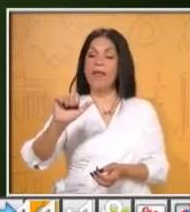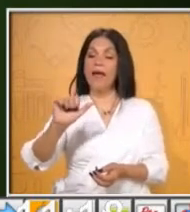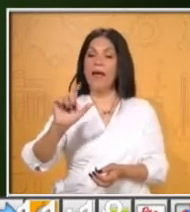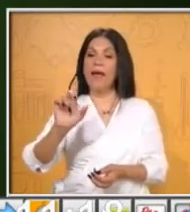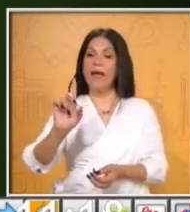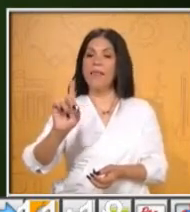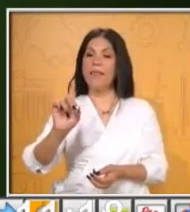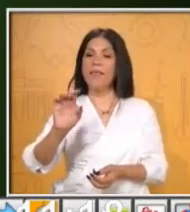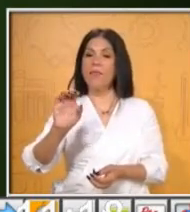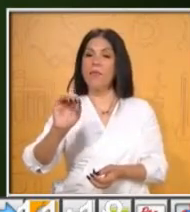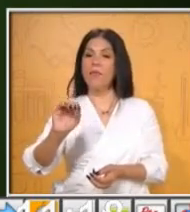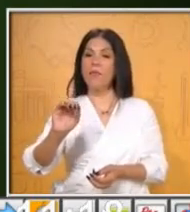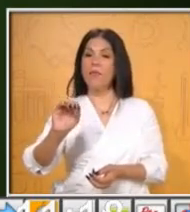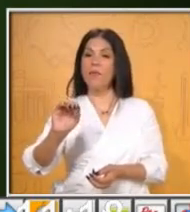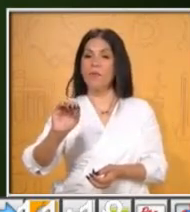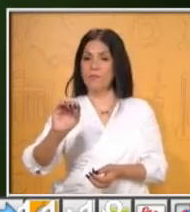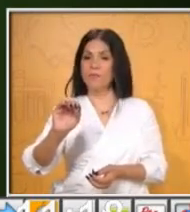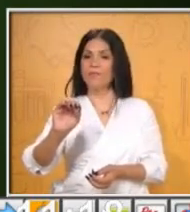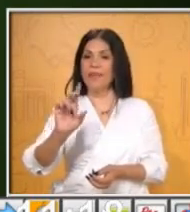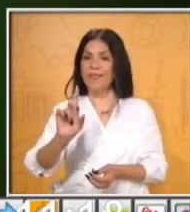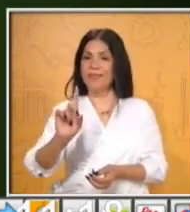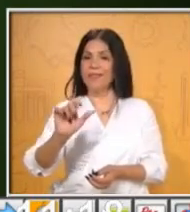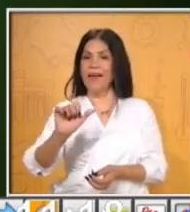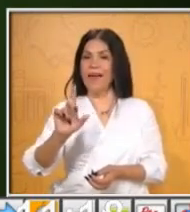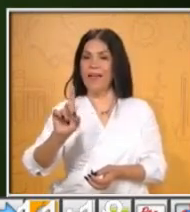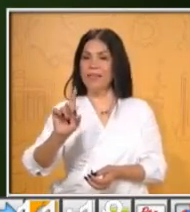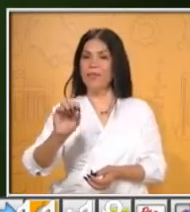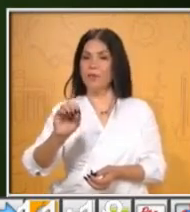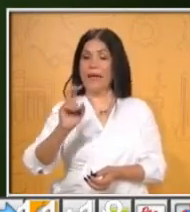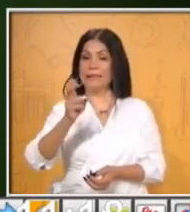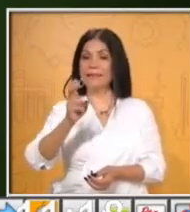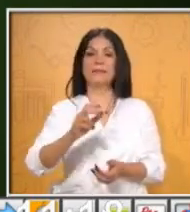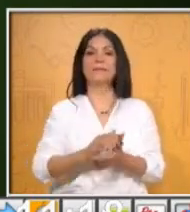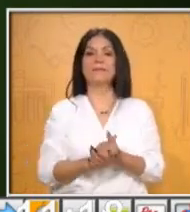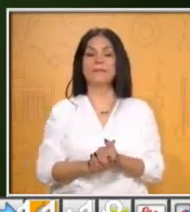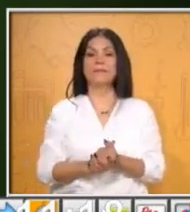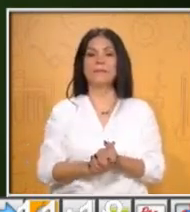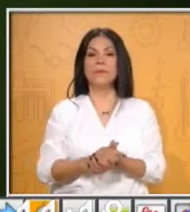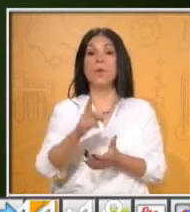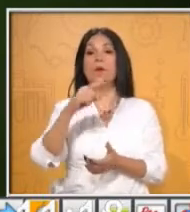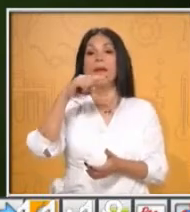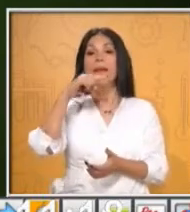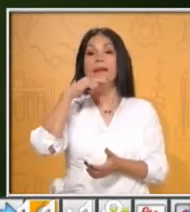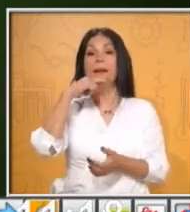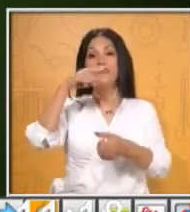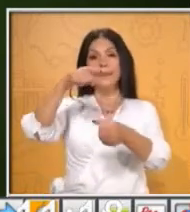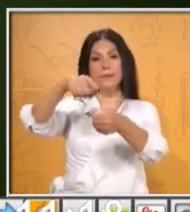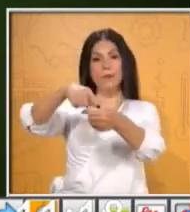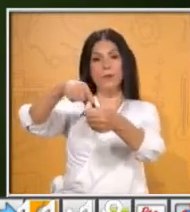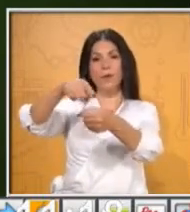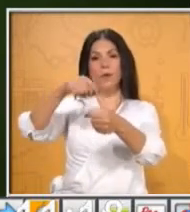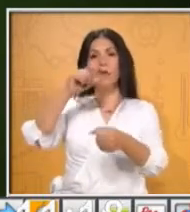no, después más adelante puedes descargarlo. Hay aplicaciones también, algún lápiz y colores.